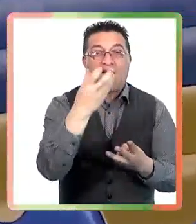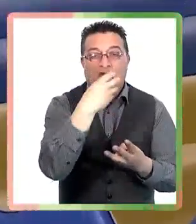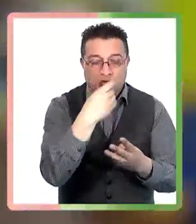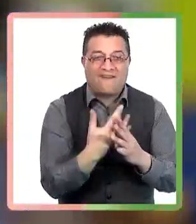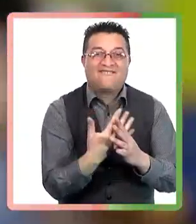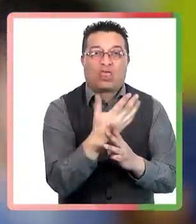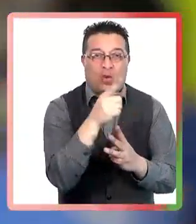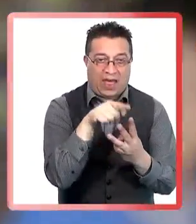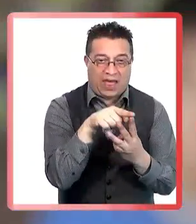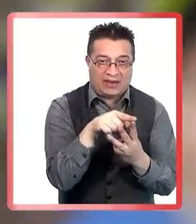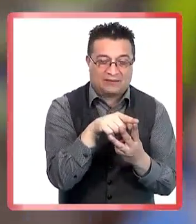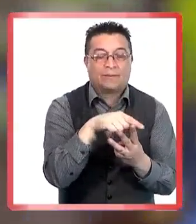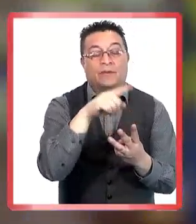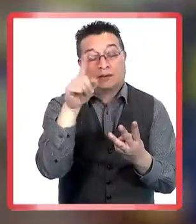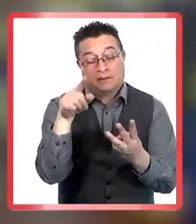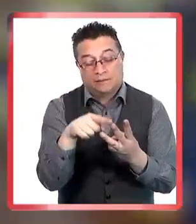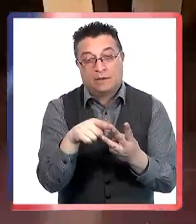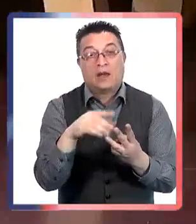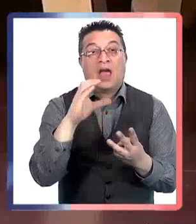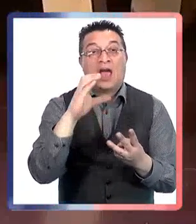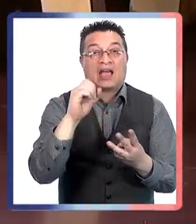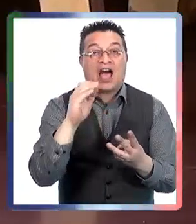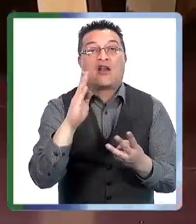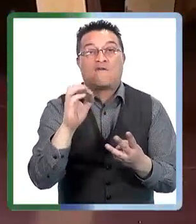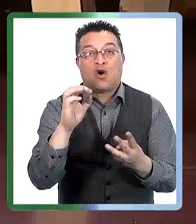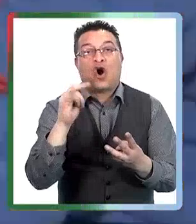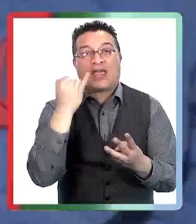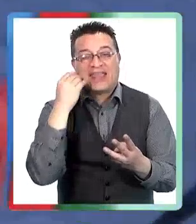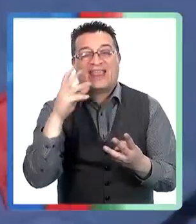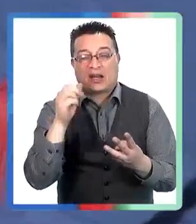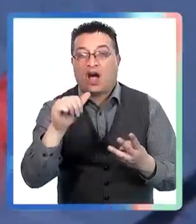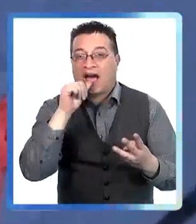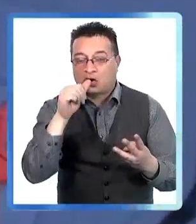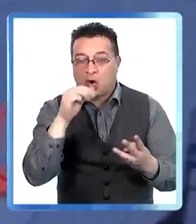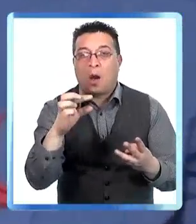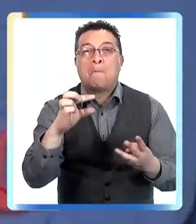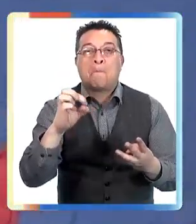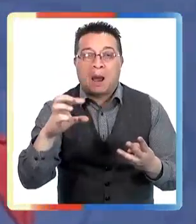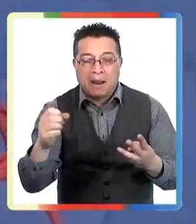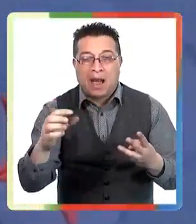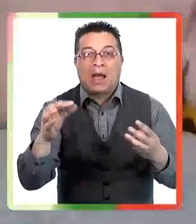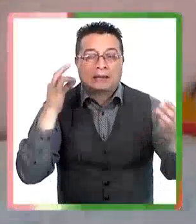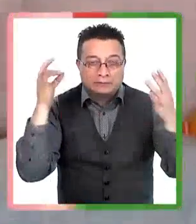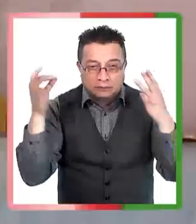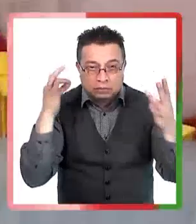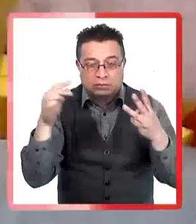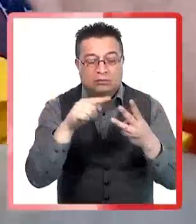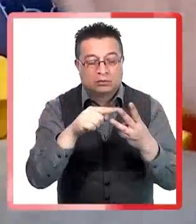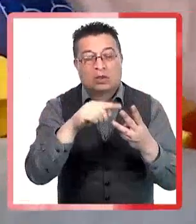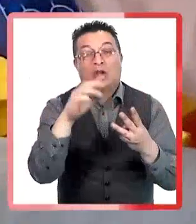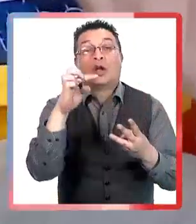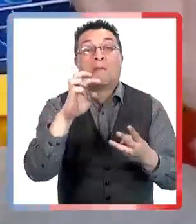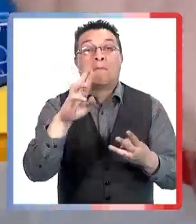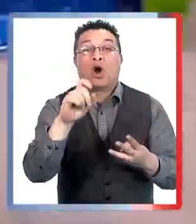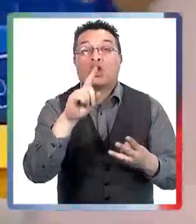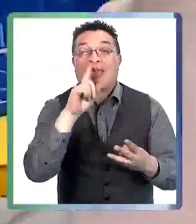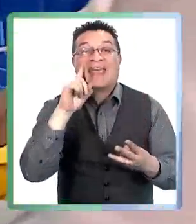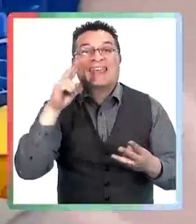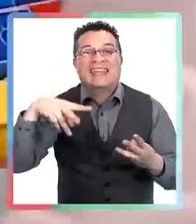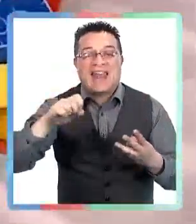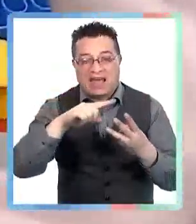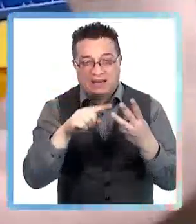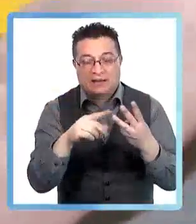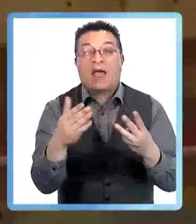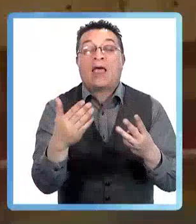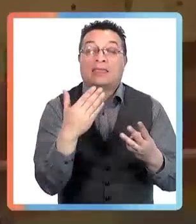son las frutas y las verduras. Debe recibir un carbohidrato, arroz, papa, pasta, etcétera, y una proteína. Y